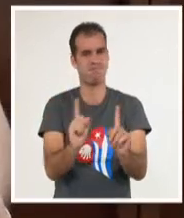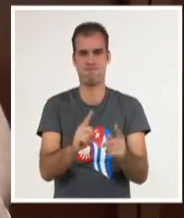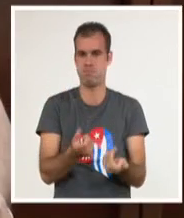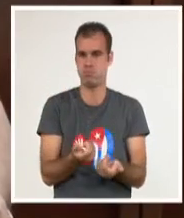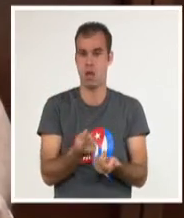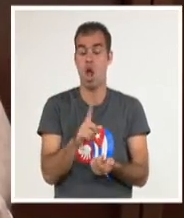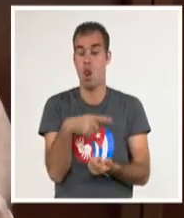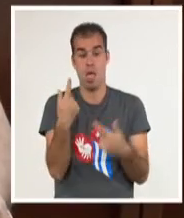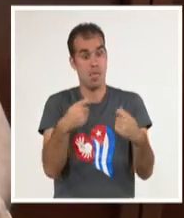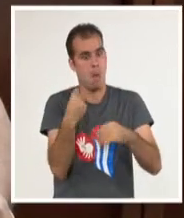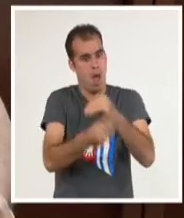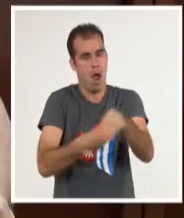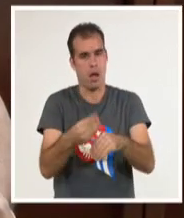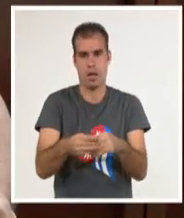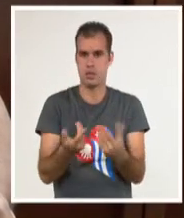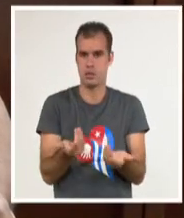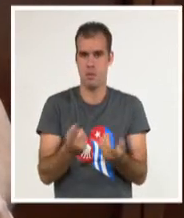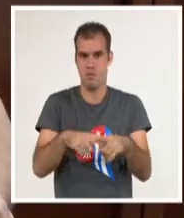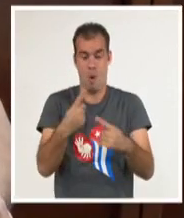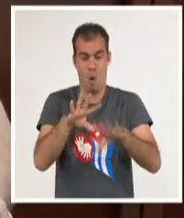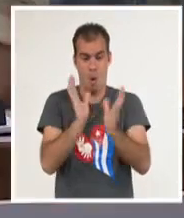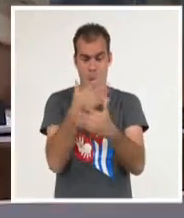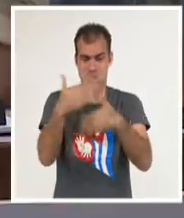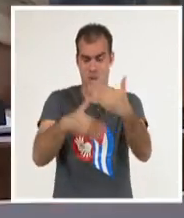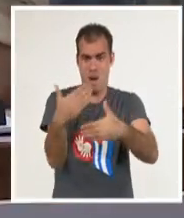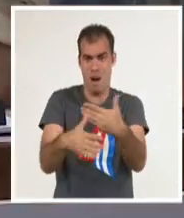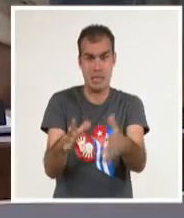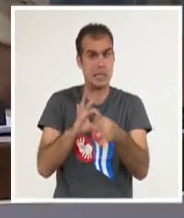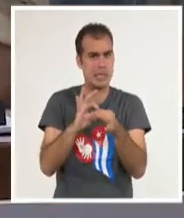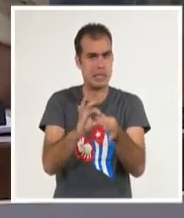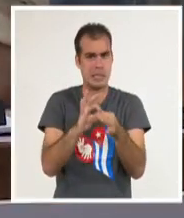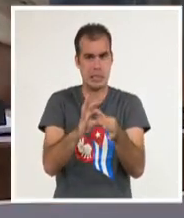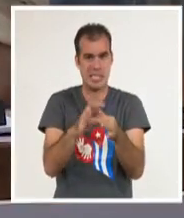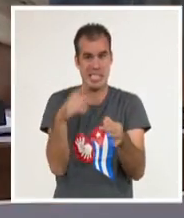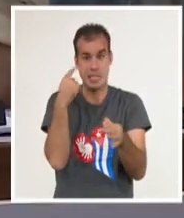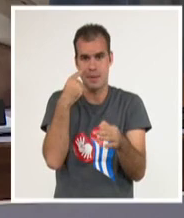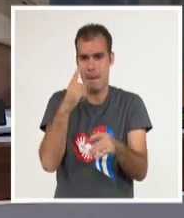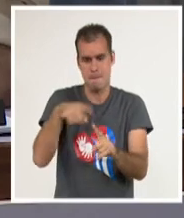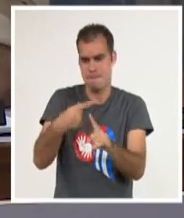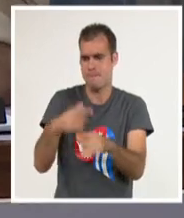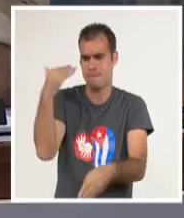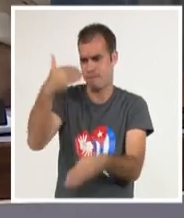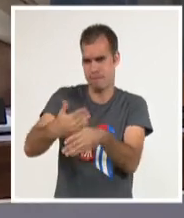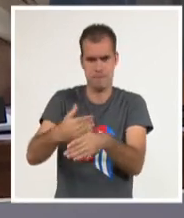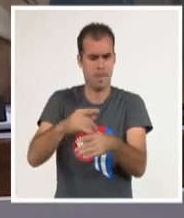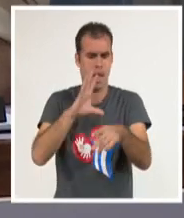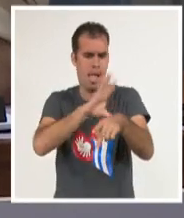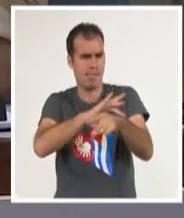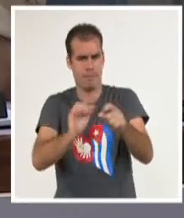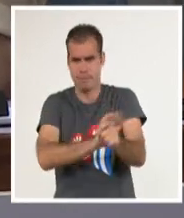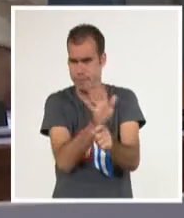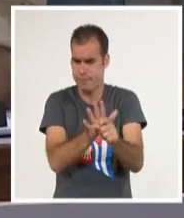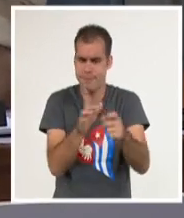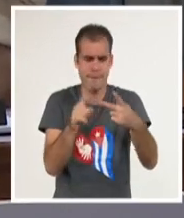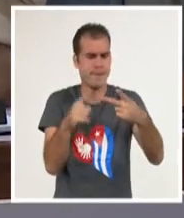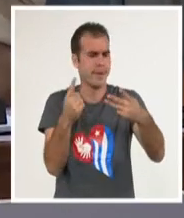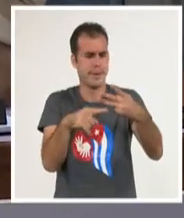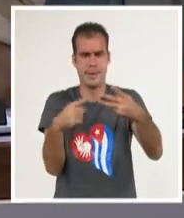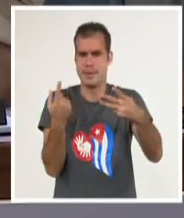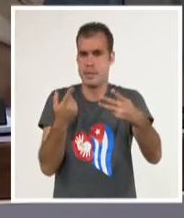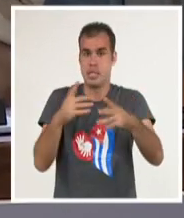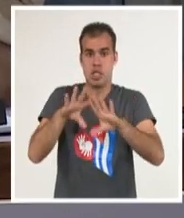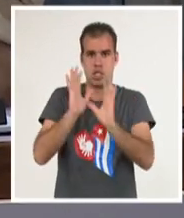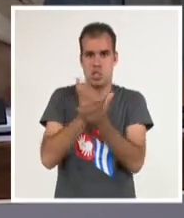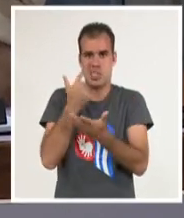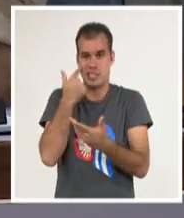eso porque toda esta situación que tenemos con el bloqueo y la COVID y la presión que tenemos